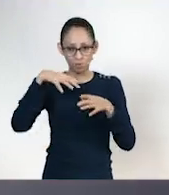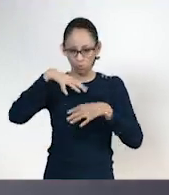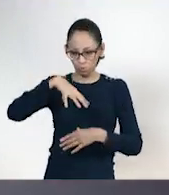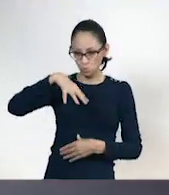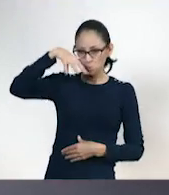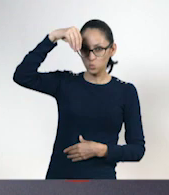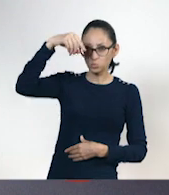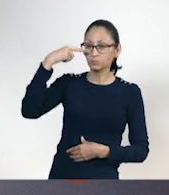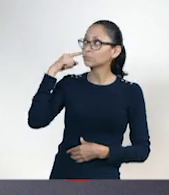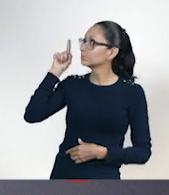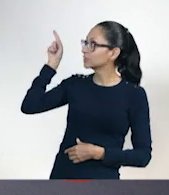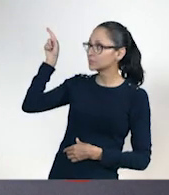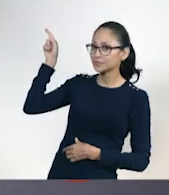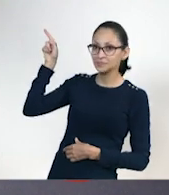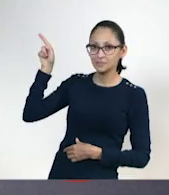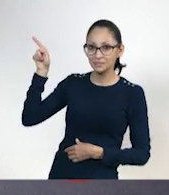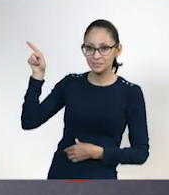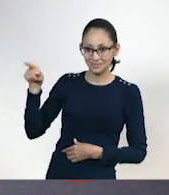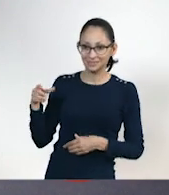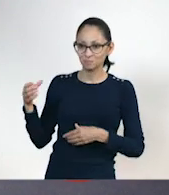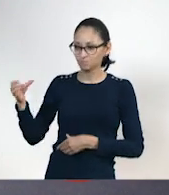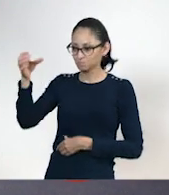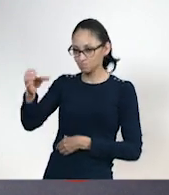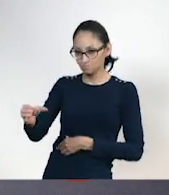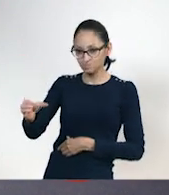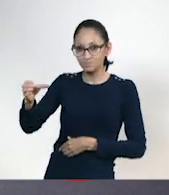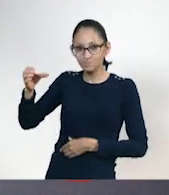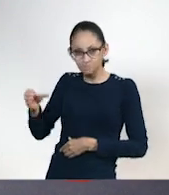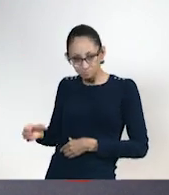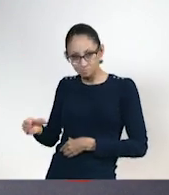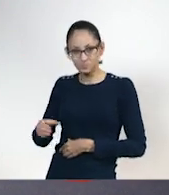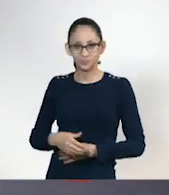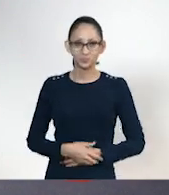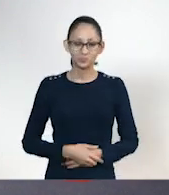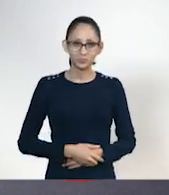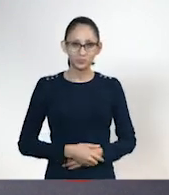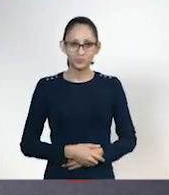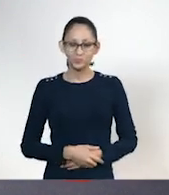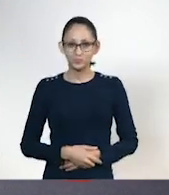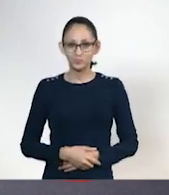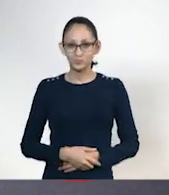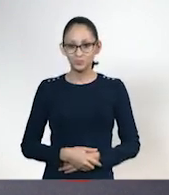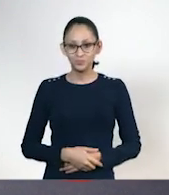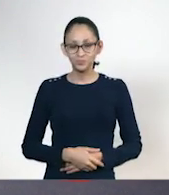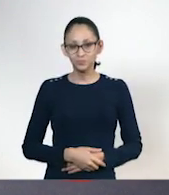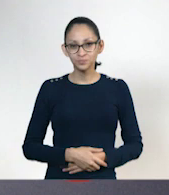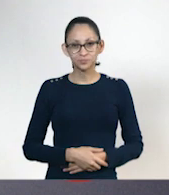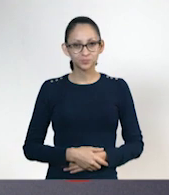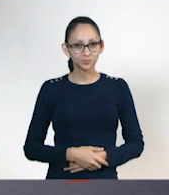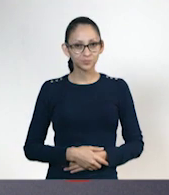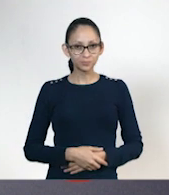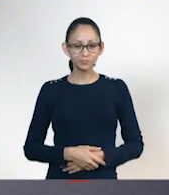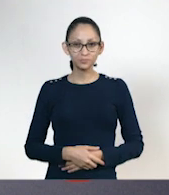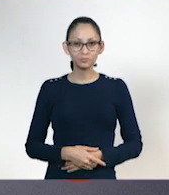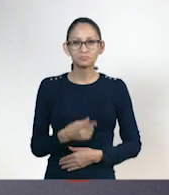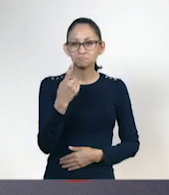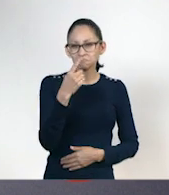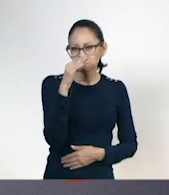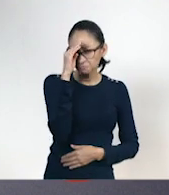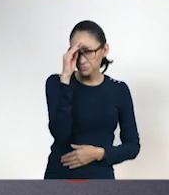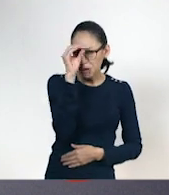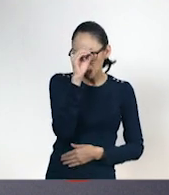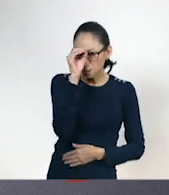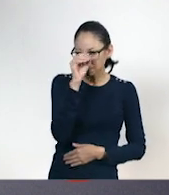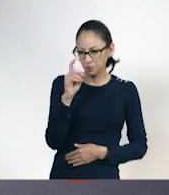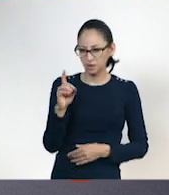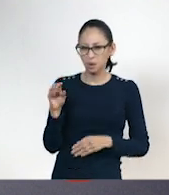Yo los colocaré aquí. Ok. Y este aquí. Por favor. Perfecto, maestro. ¿Qué te parece si los recorremos un poquito más